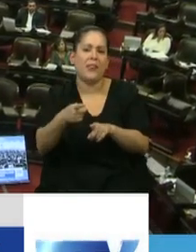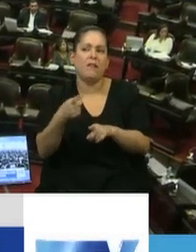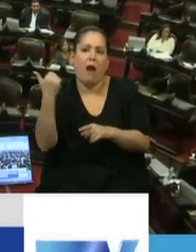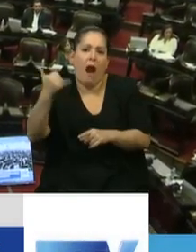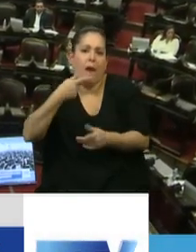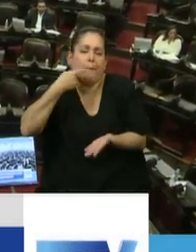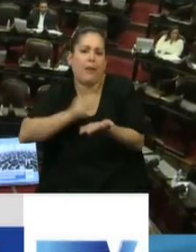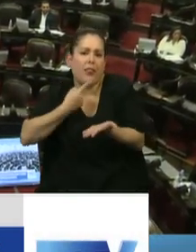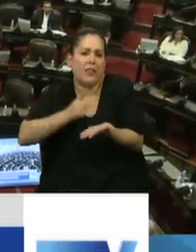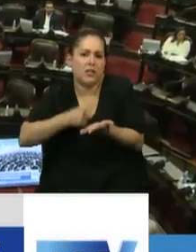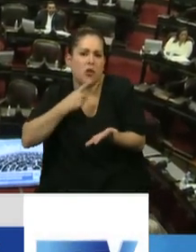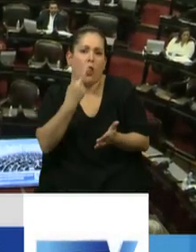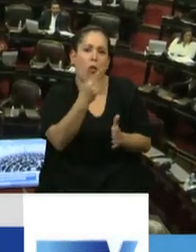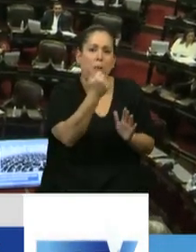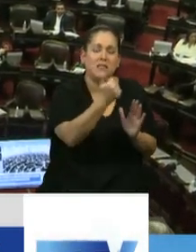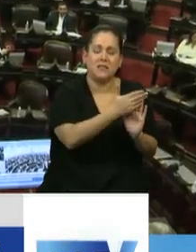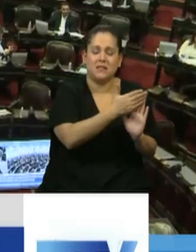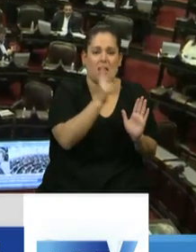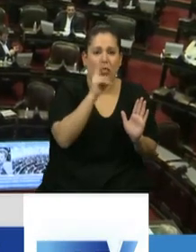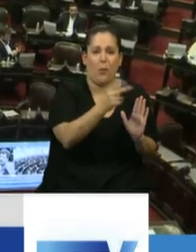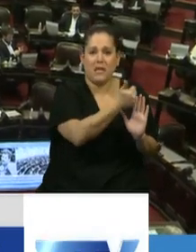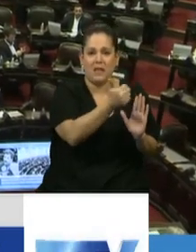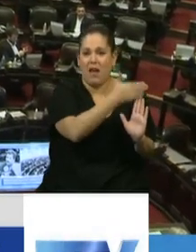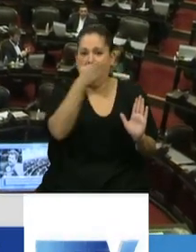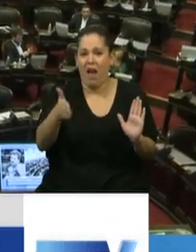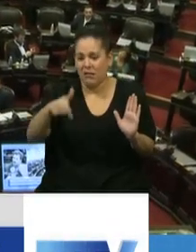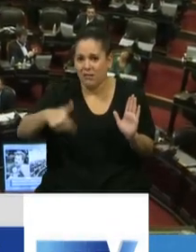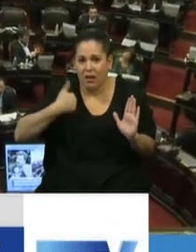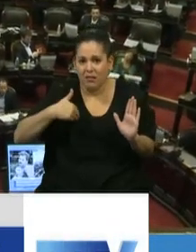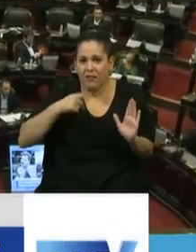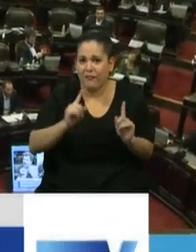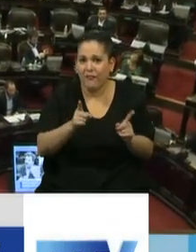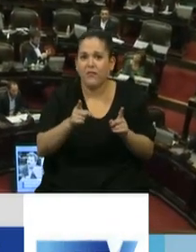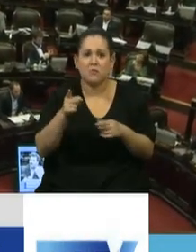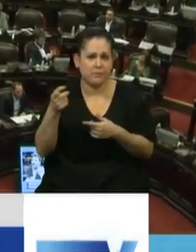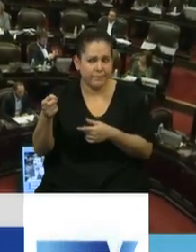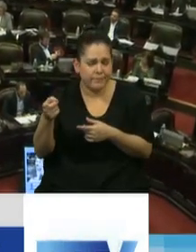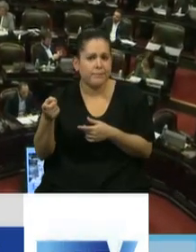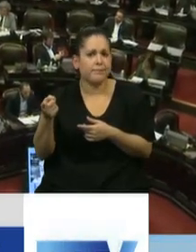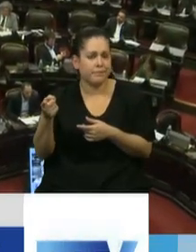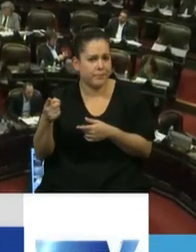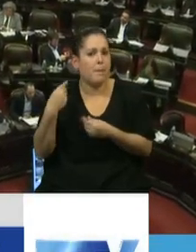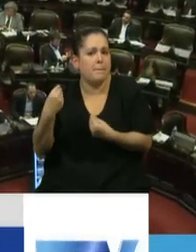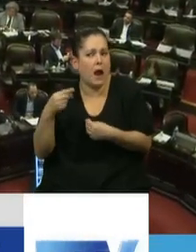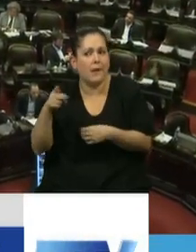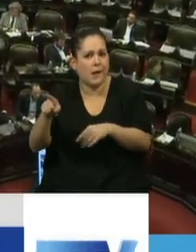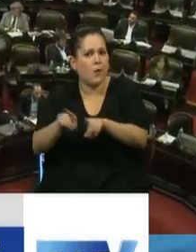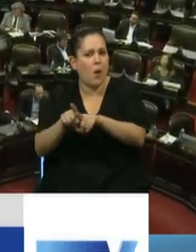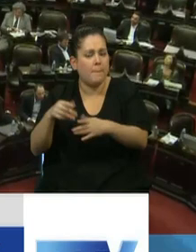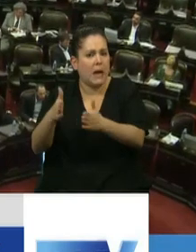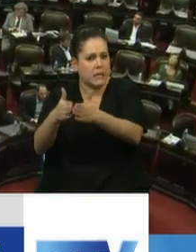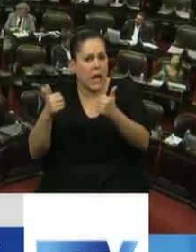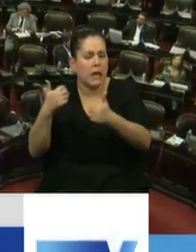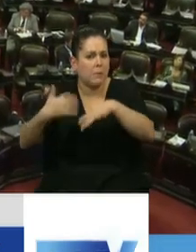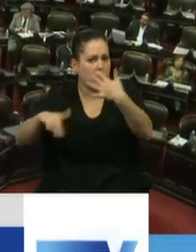2006 al 2016 estuvieron en la Argentina y que este Parlamento limitó, es para hacer más ágil y más